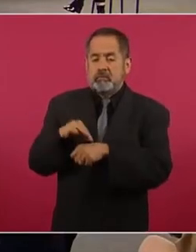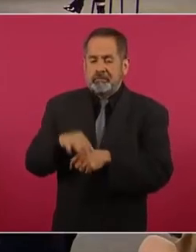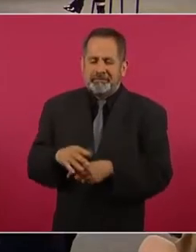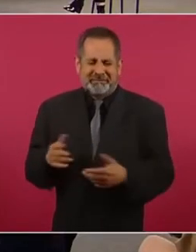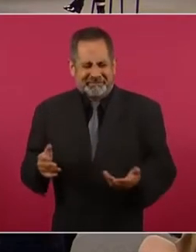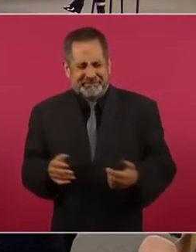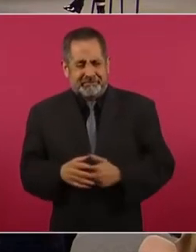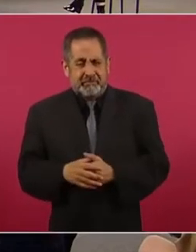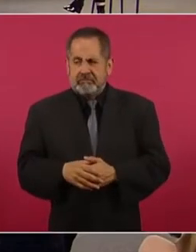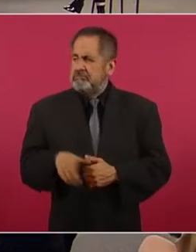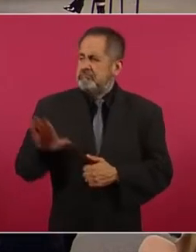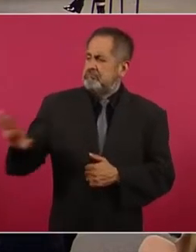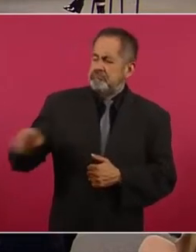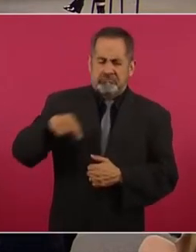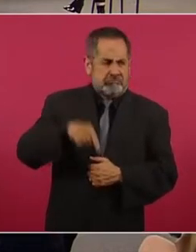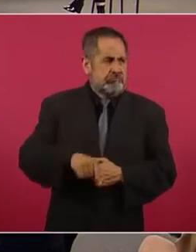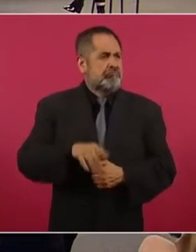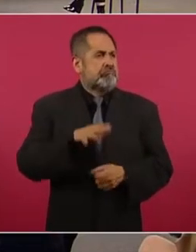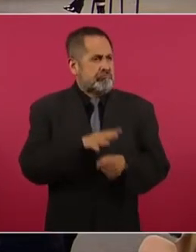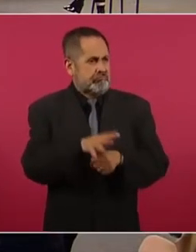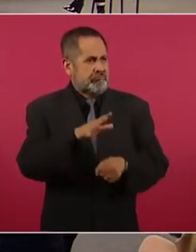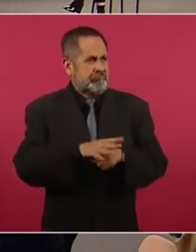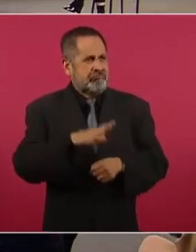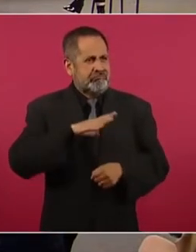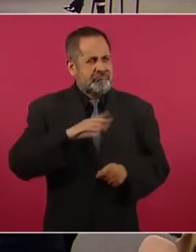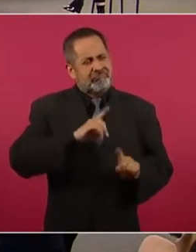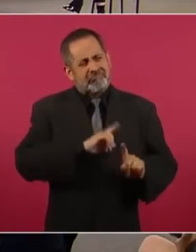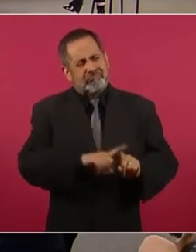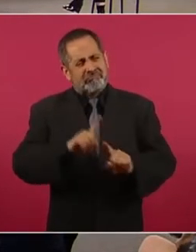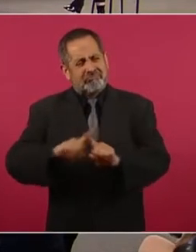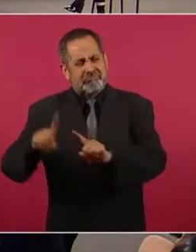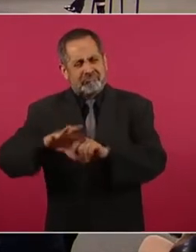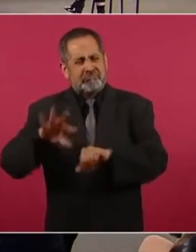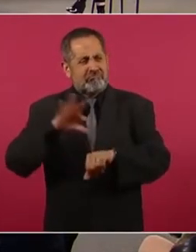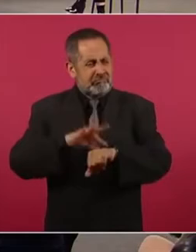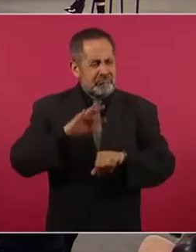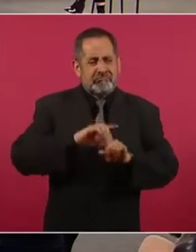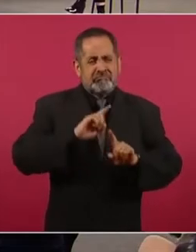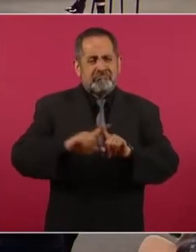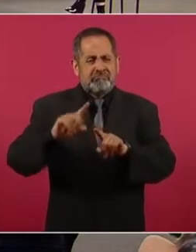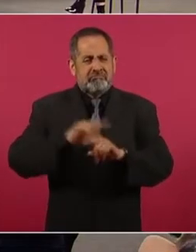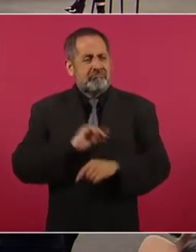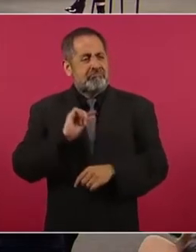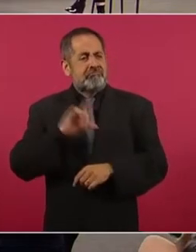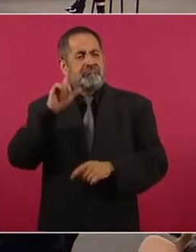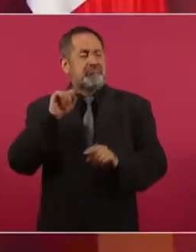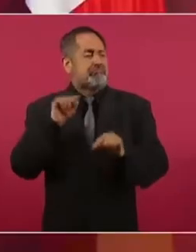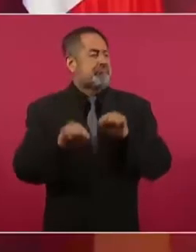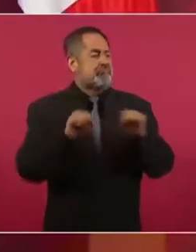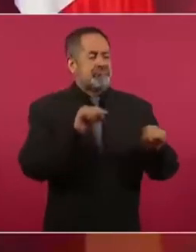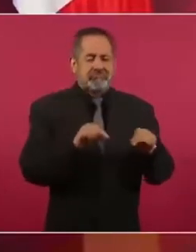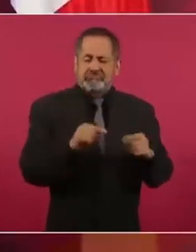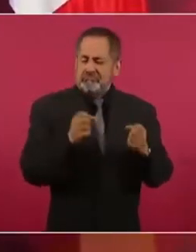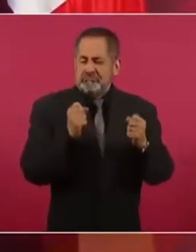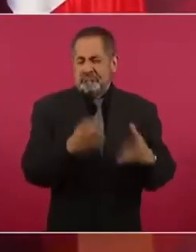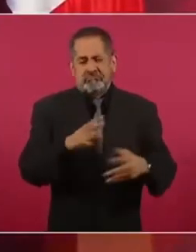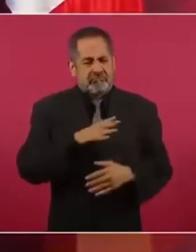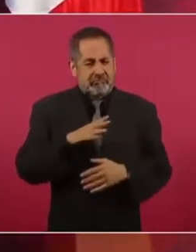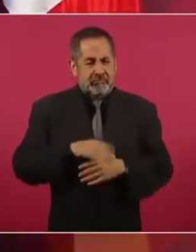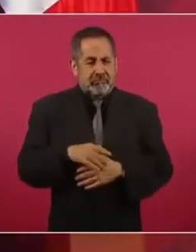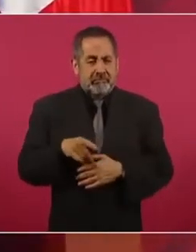con notables médicos de las más diversas especialidades, pero lo que no requerimos,